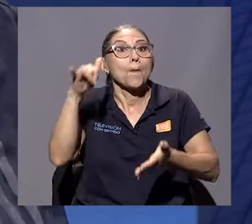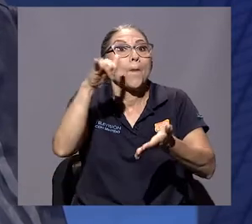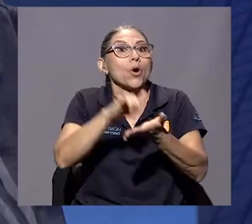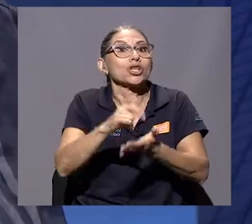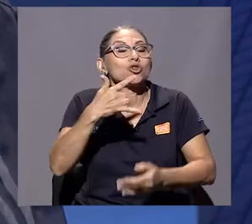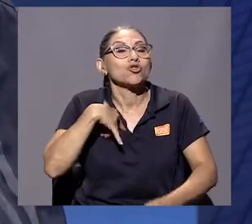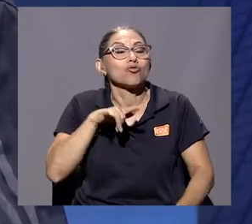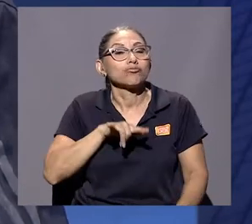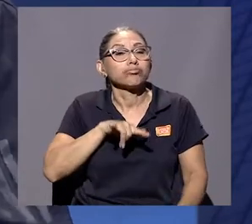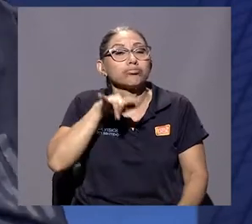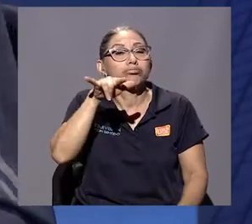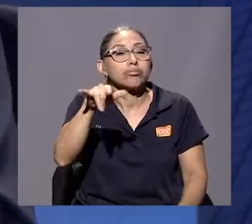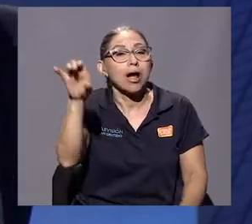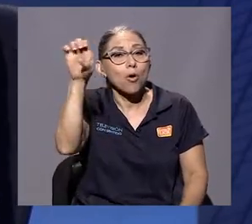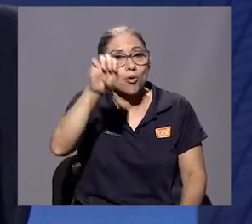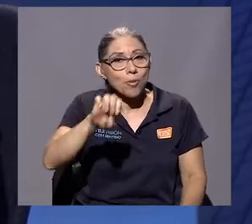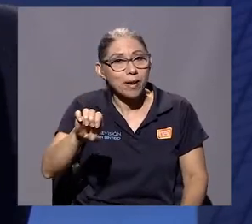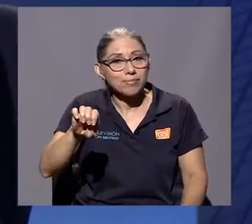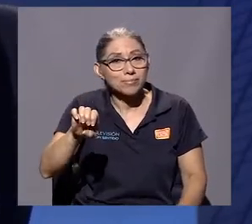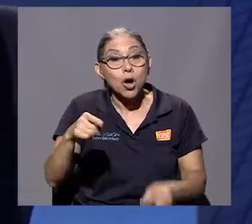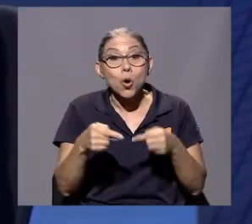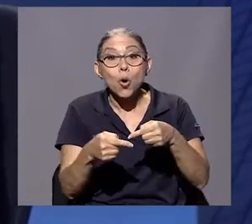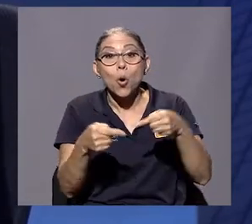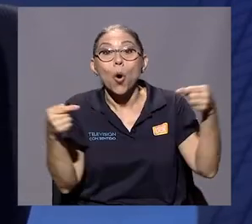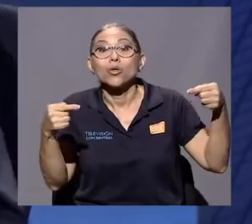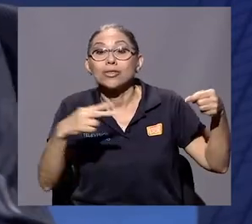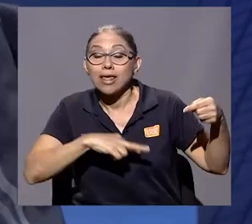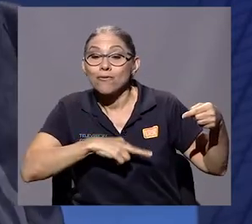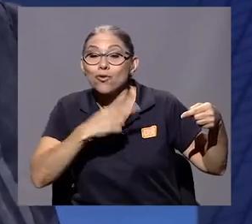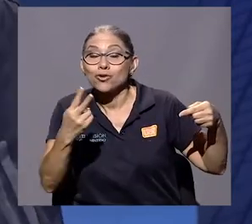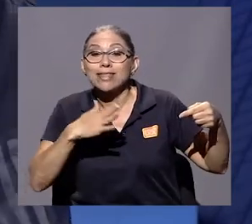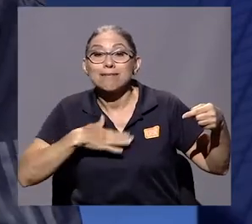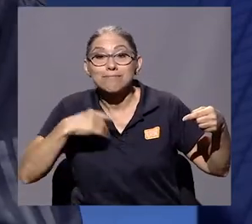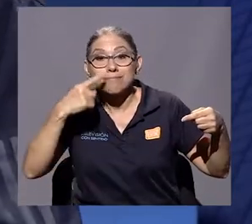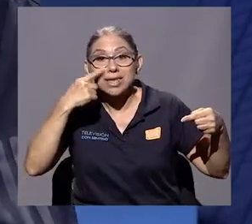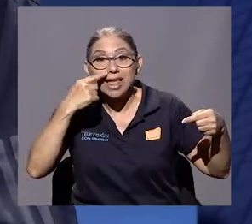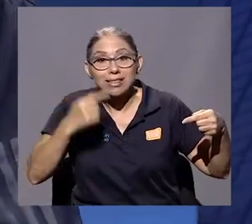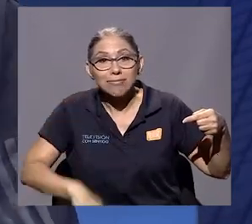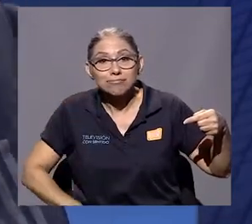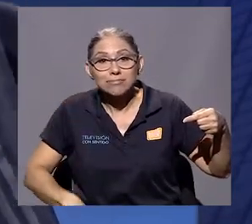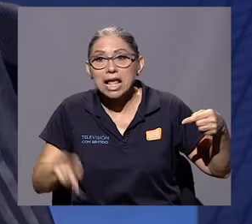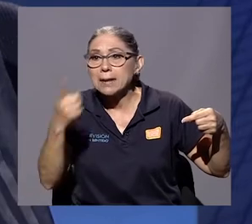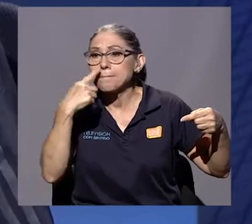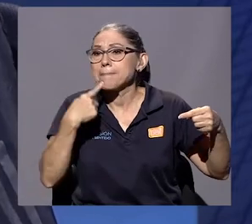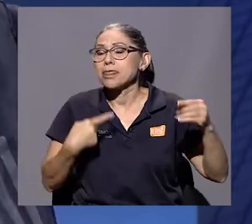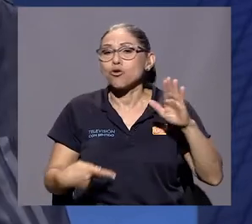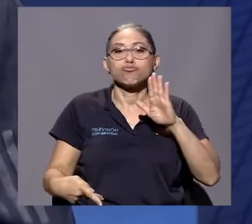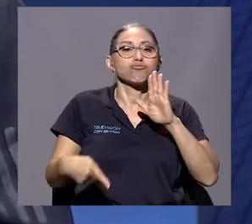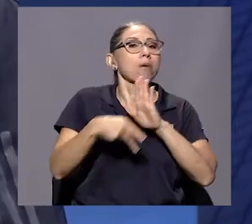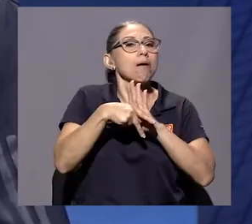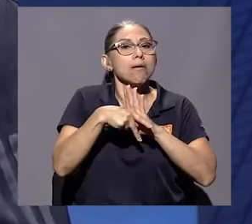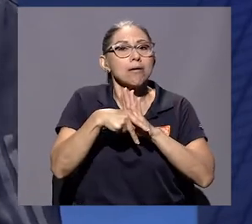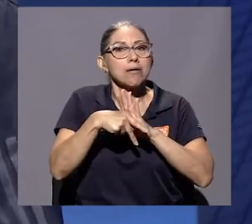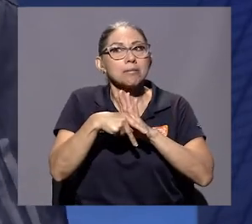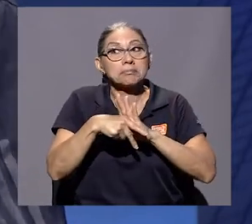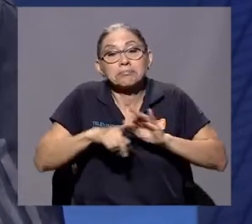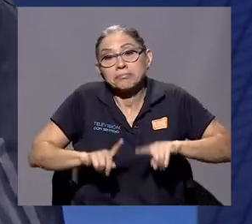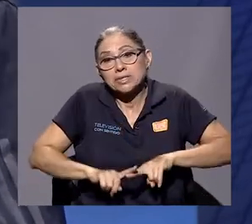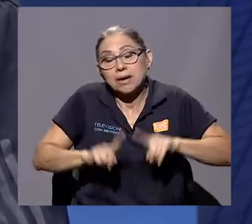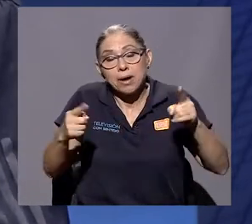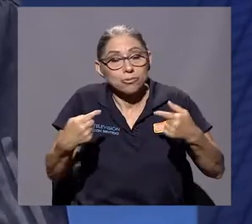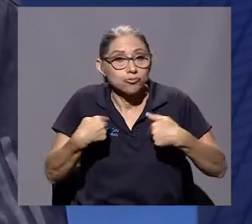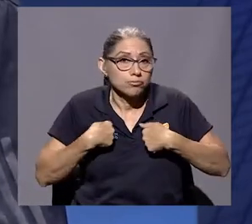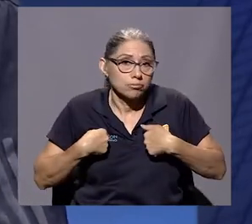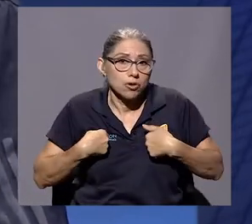a Europa. En contra de la voluntad de mi tata, que me prohibió rotundamente hacerlo, sin embargo yo,